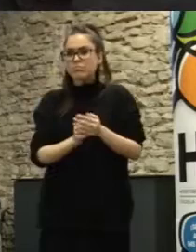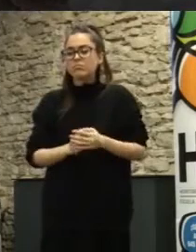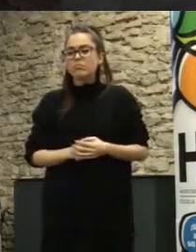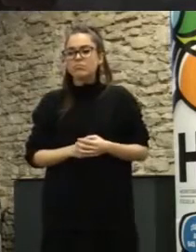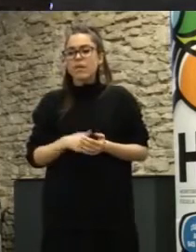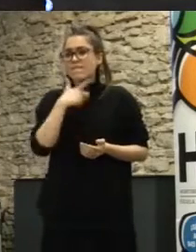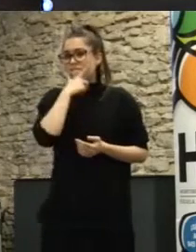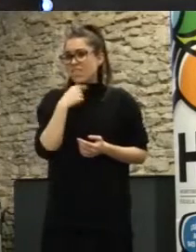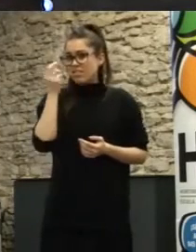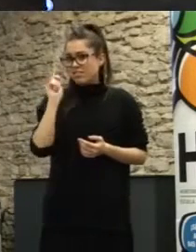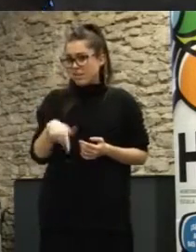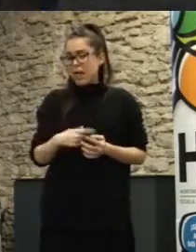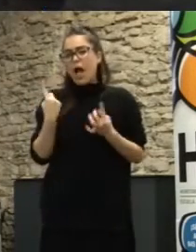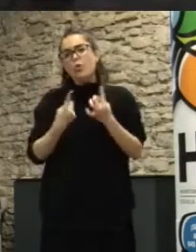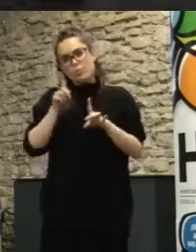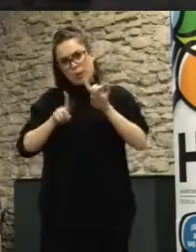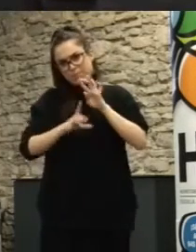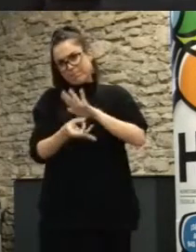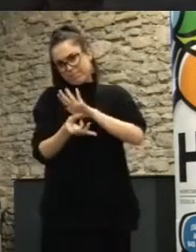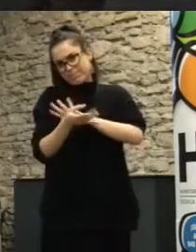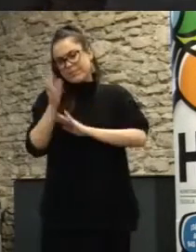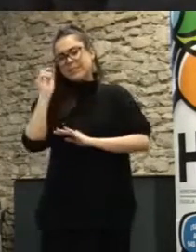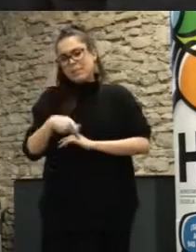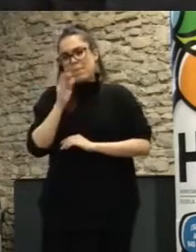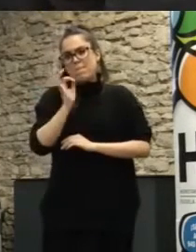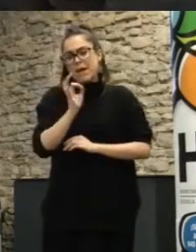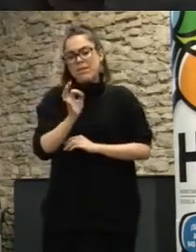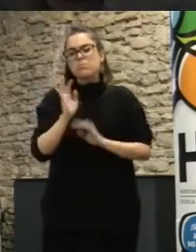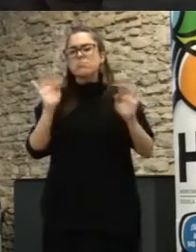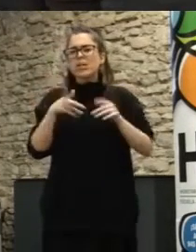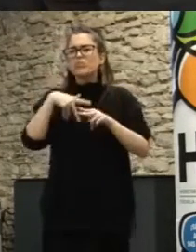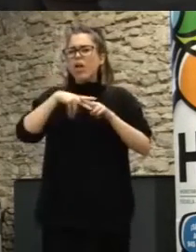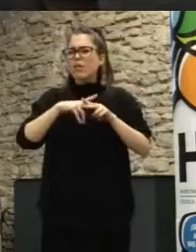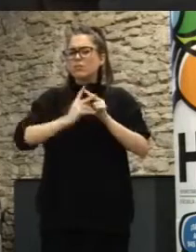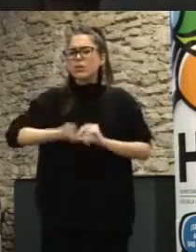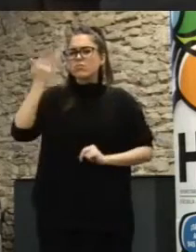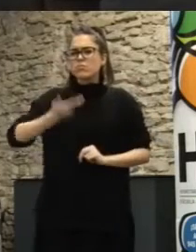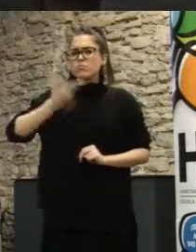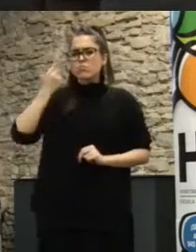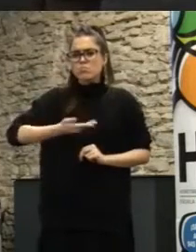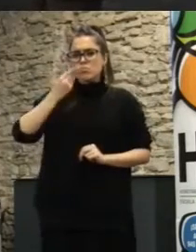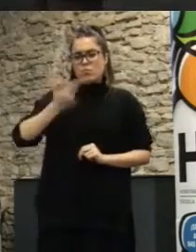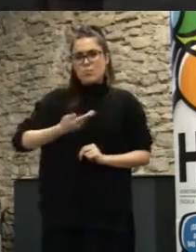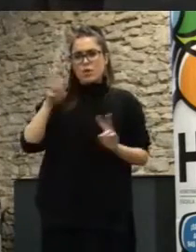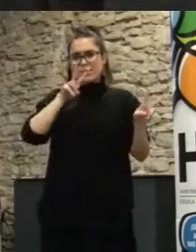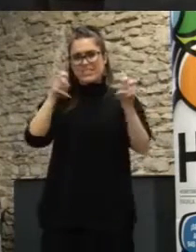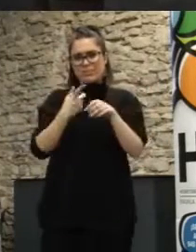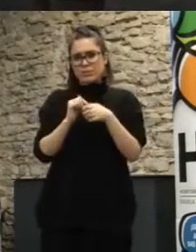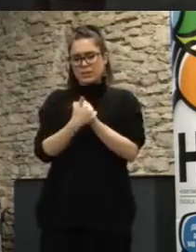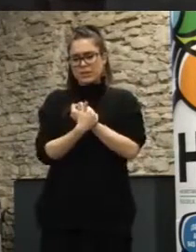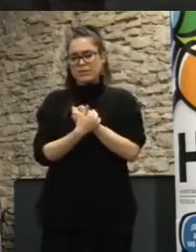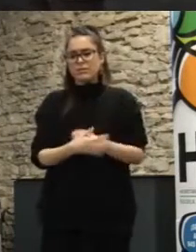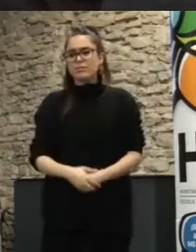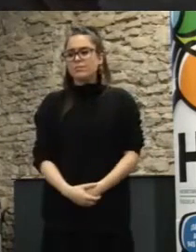problemas que se han detectado pero desde luego es una de las macro tendencias que hay clarísima sobre participación y